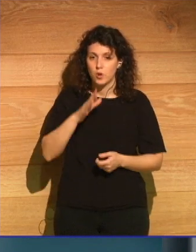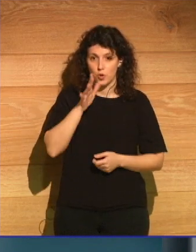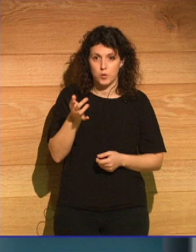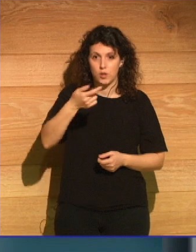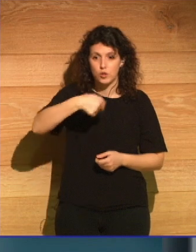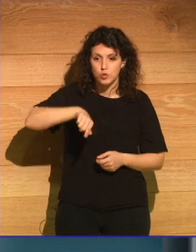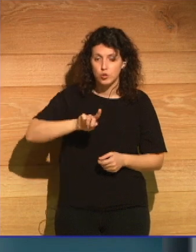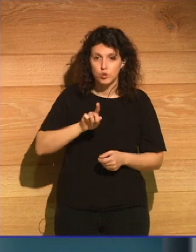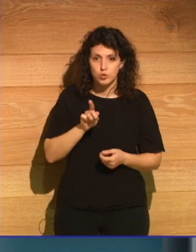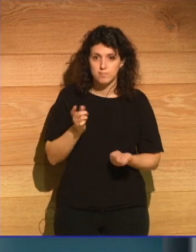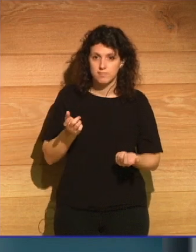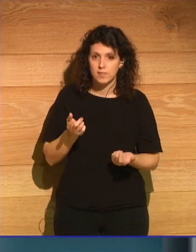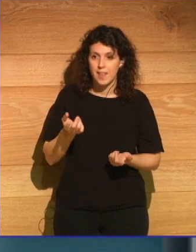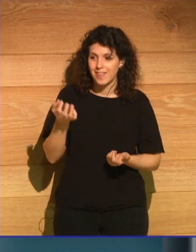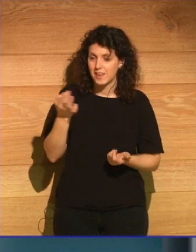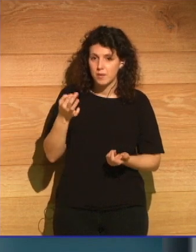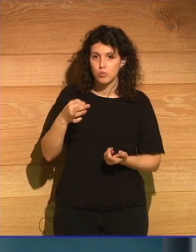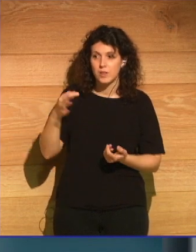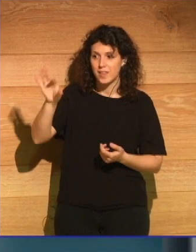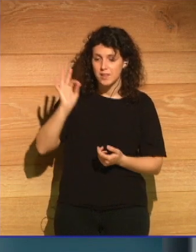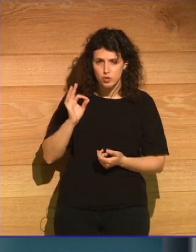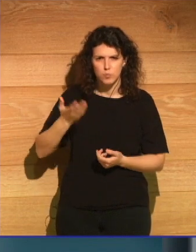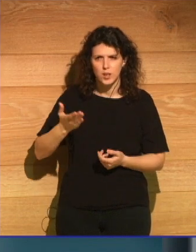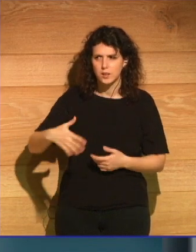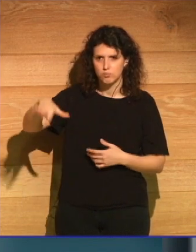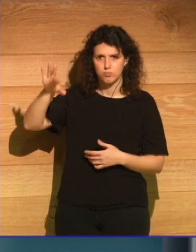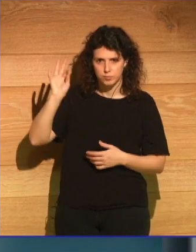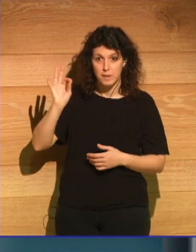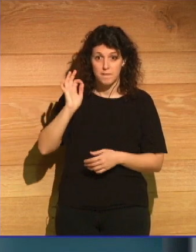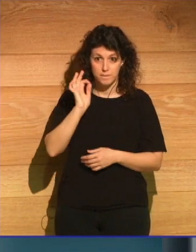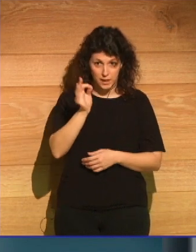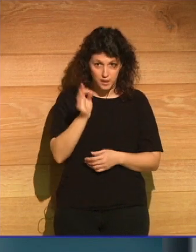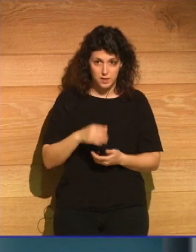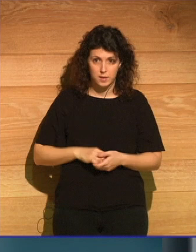tenemos que tomar decisiones muy importantes ¿verdad?